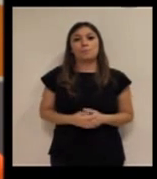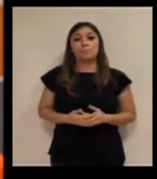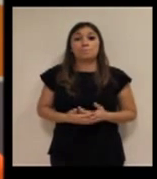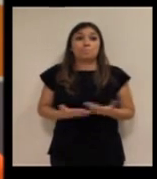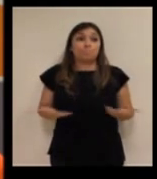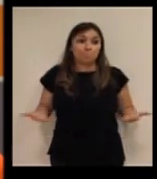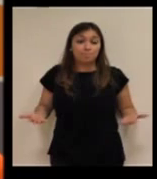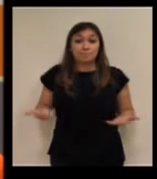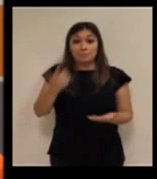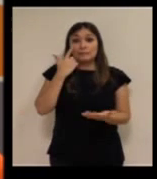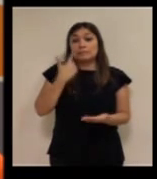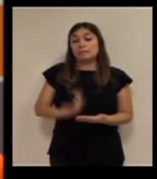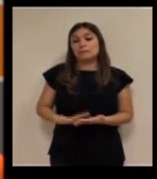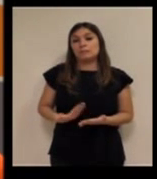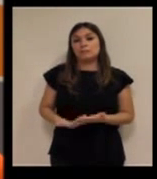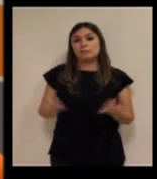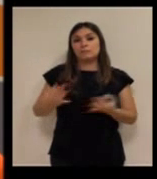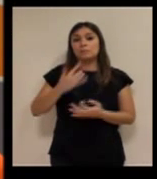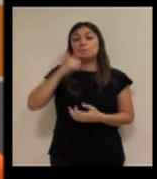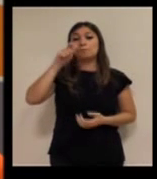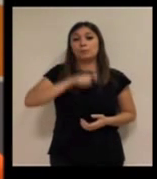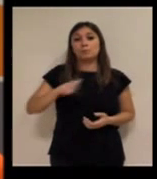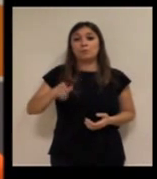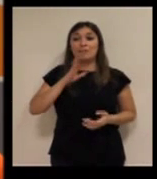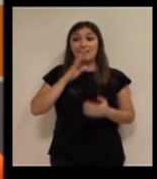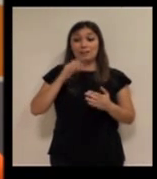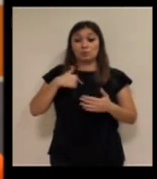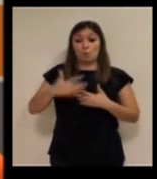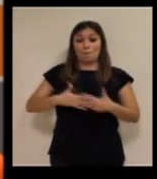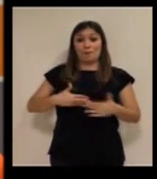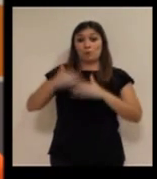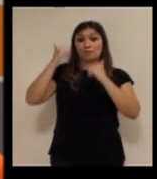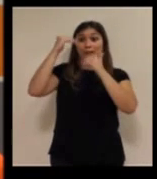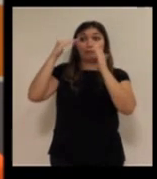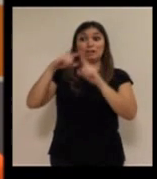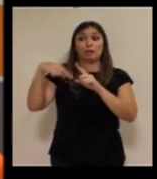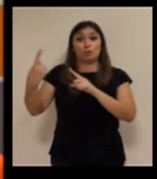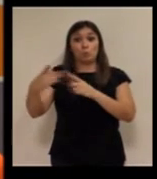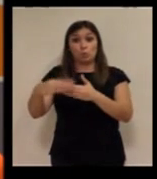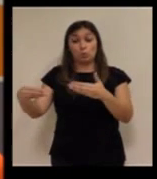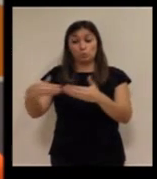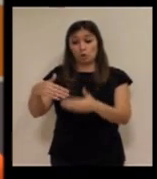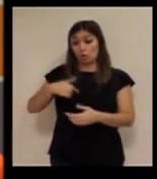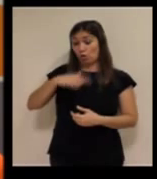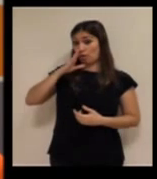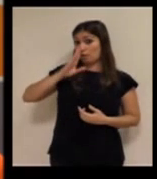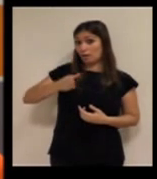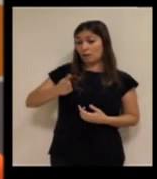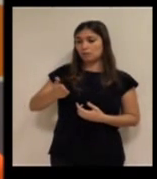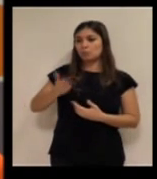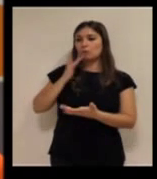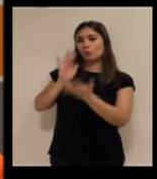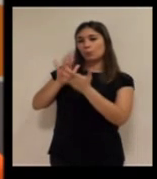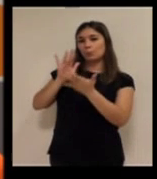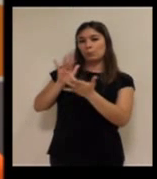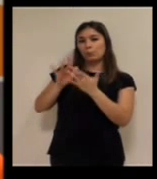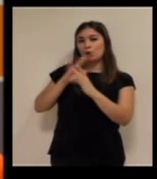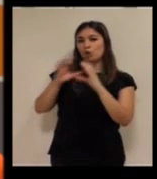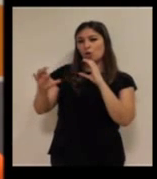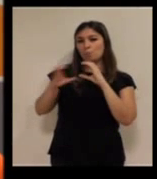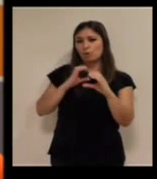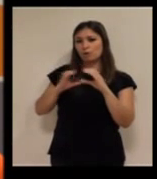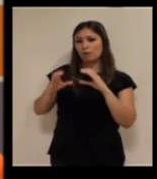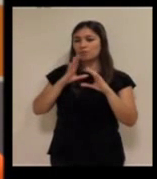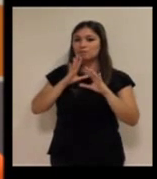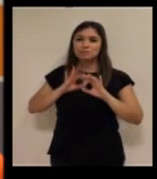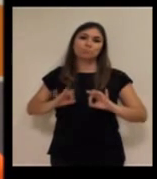con discapacidad lo cual ha hecho también que aquellas personas que están atendiendo a los usuarios directamente entre ellos fluya